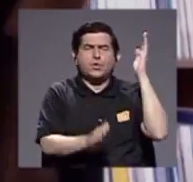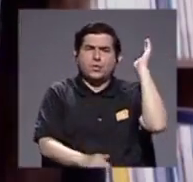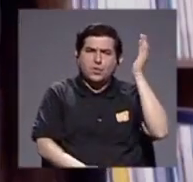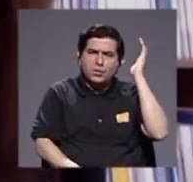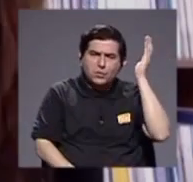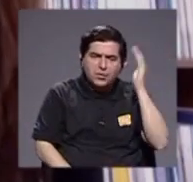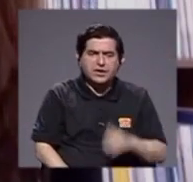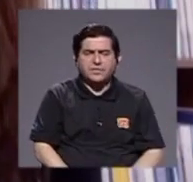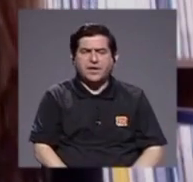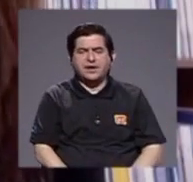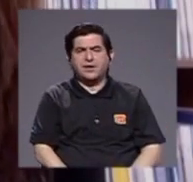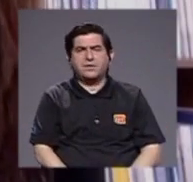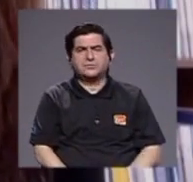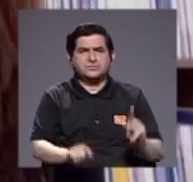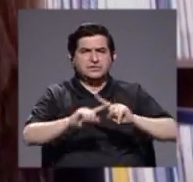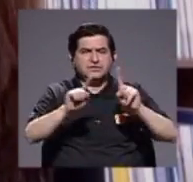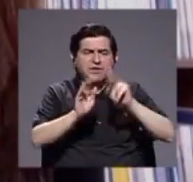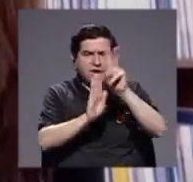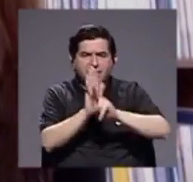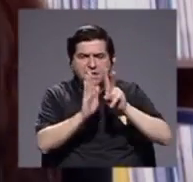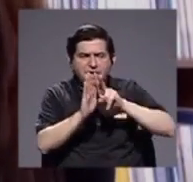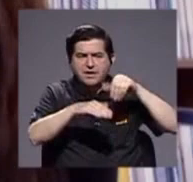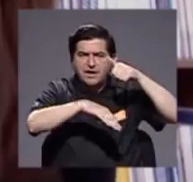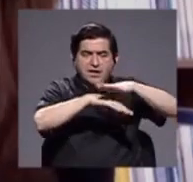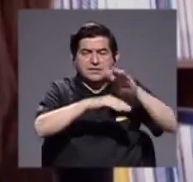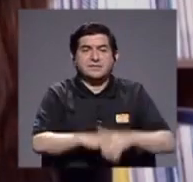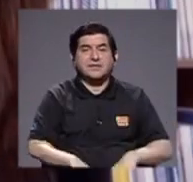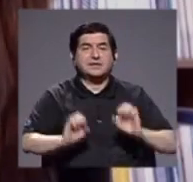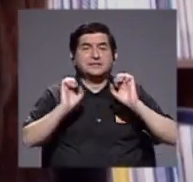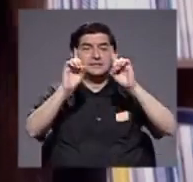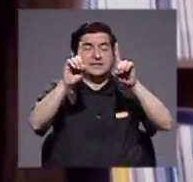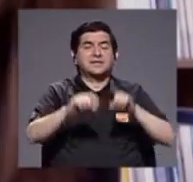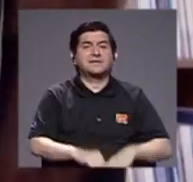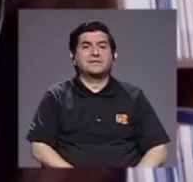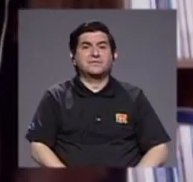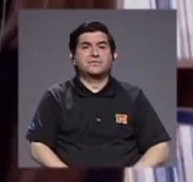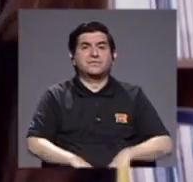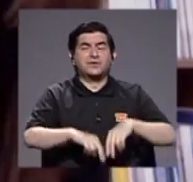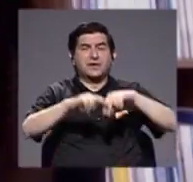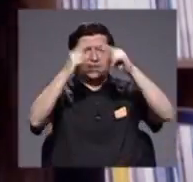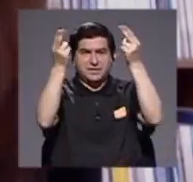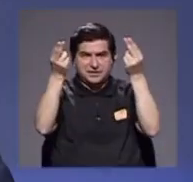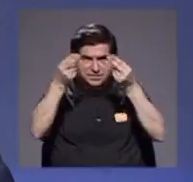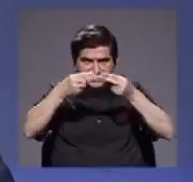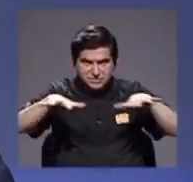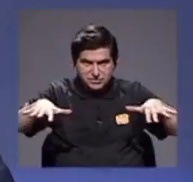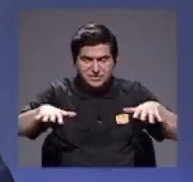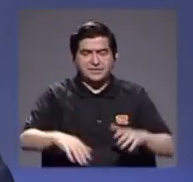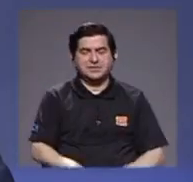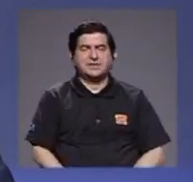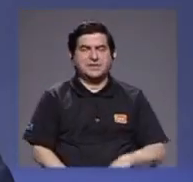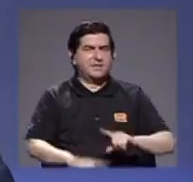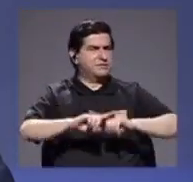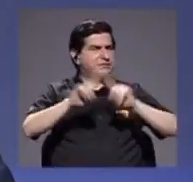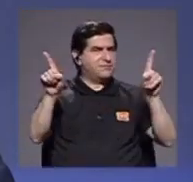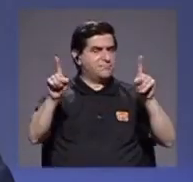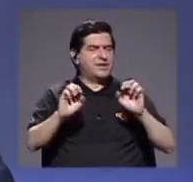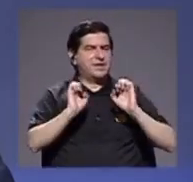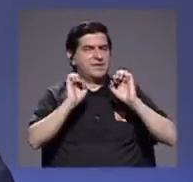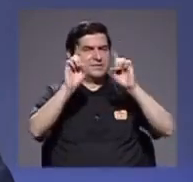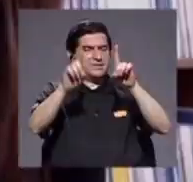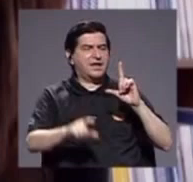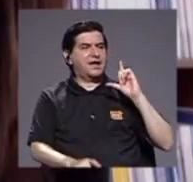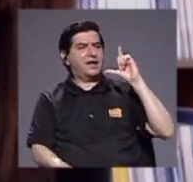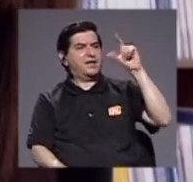charlas, videos, ¿verdad? La educación virtual, que no es lo mismo que la educación a distancia, porque es otra cosa muchísimo más